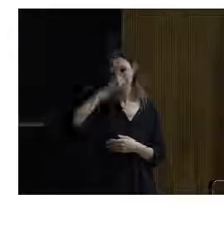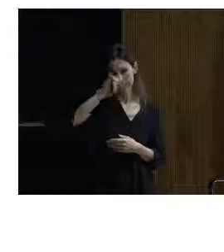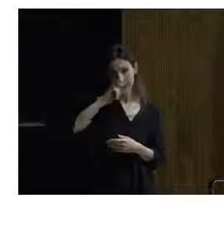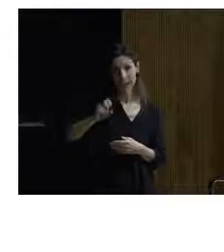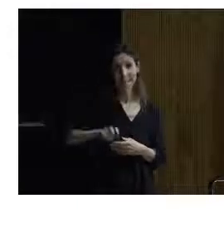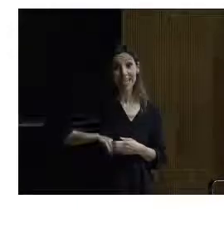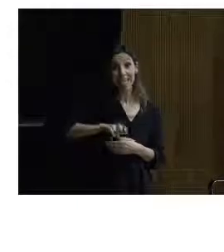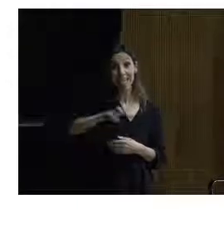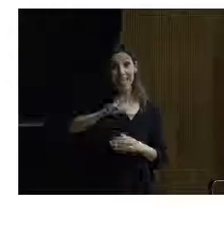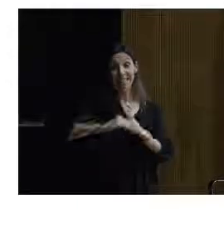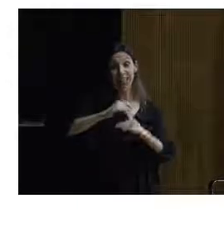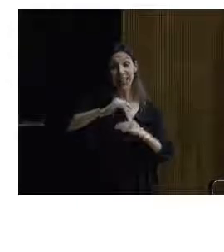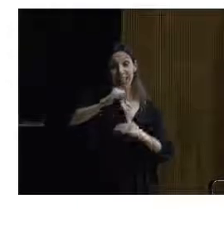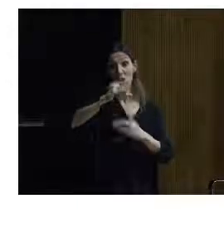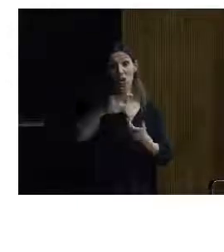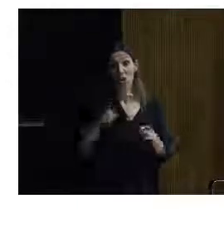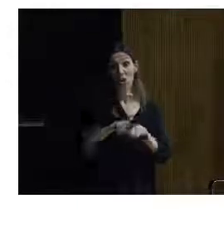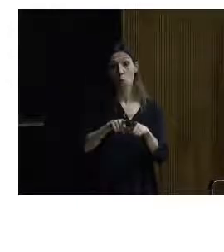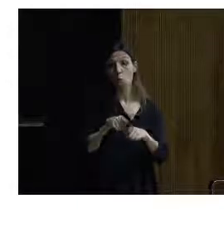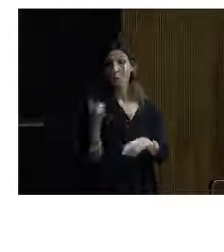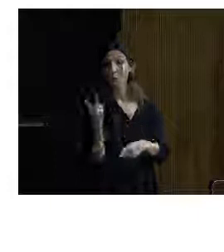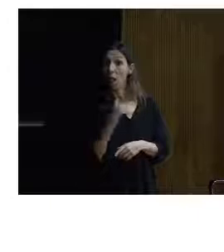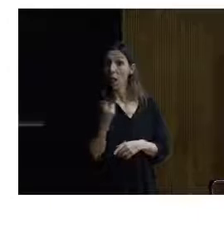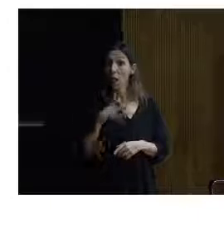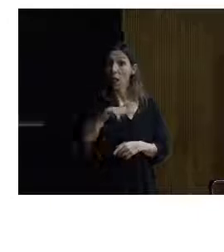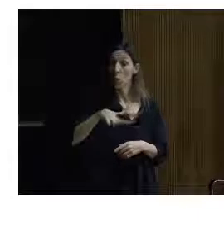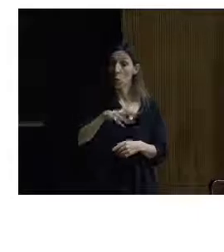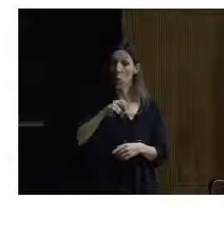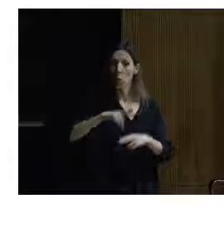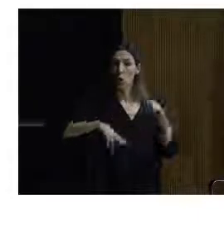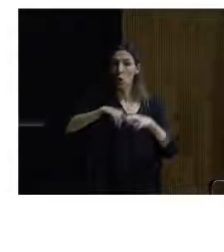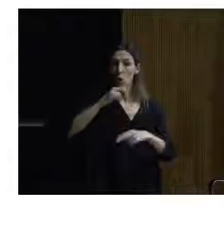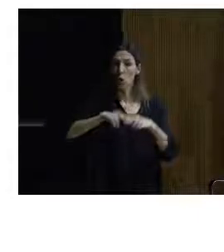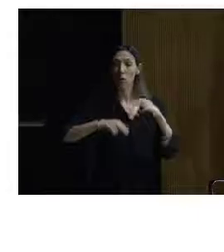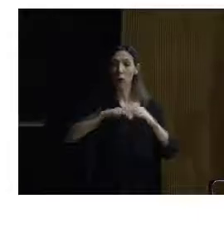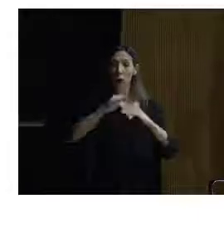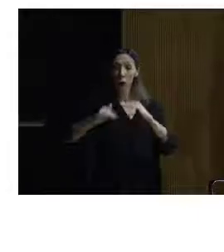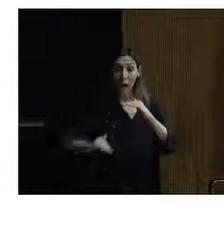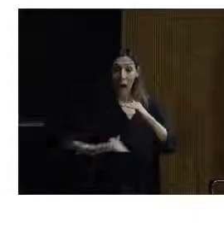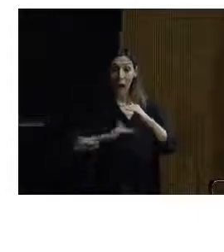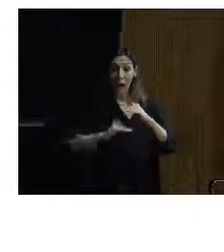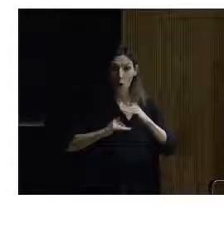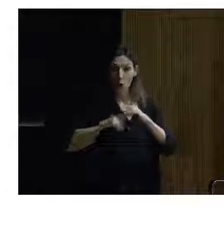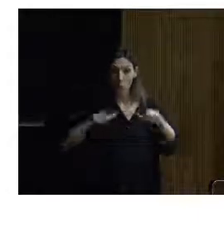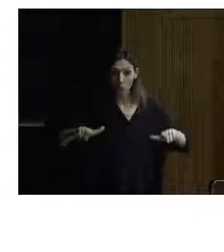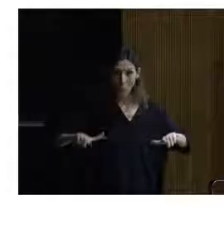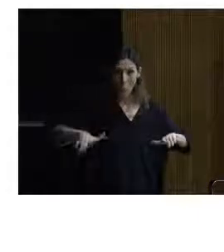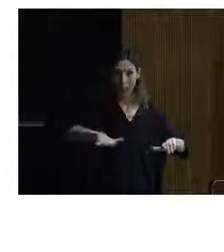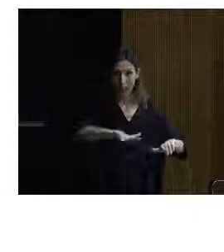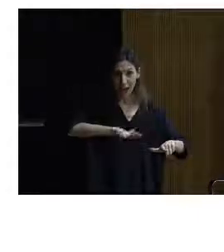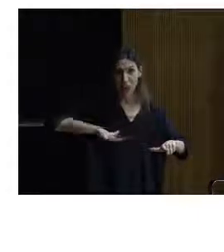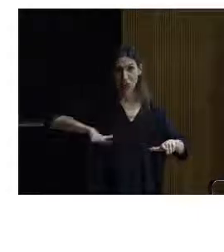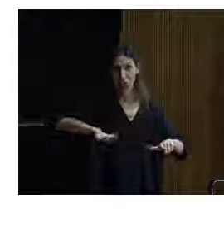colegiata de Toro como en San Isidoro, estaban construidos sobre plataformas que llevaron ahí